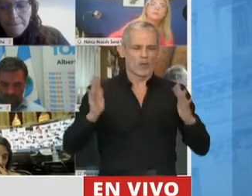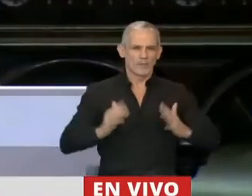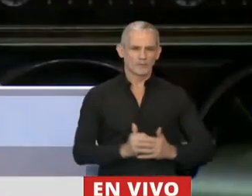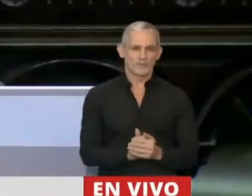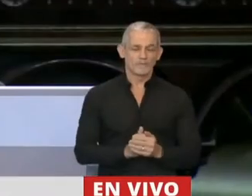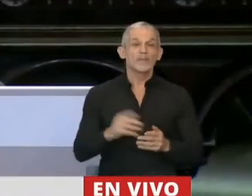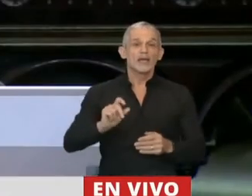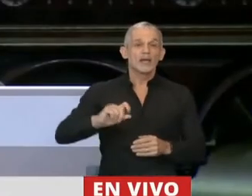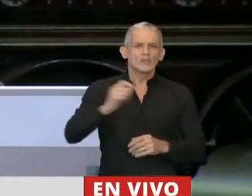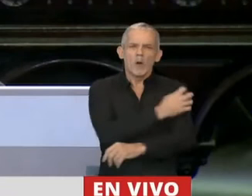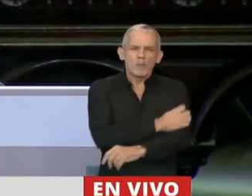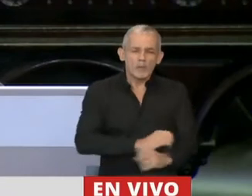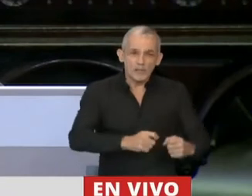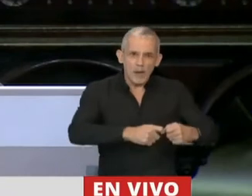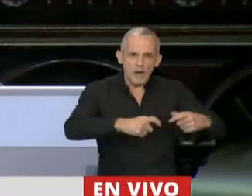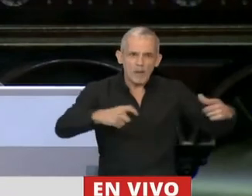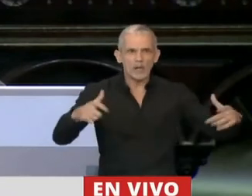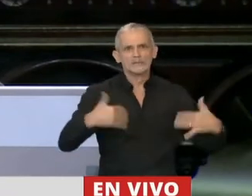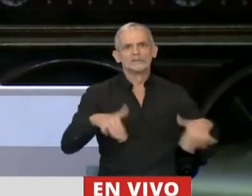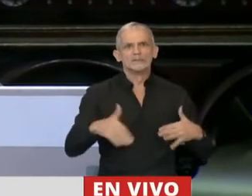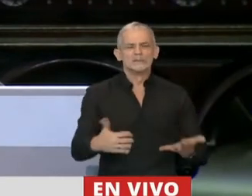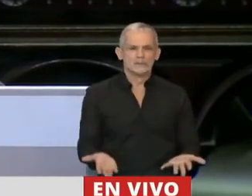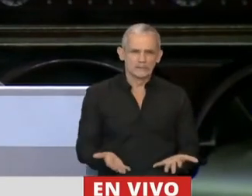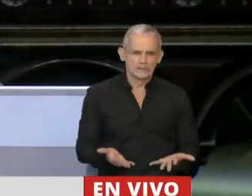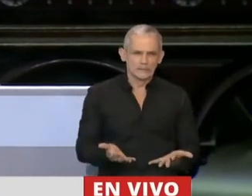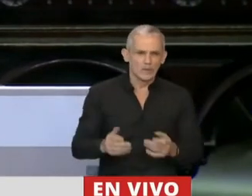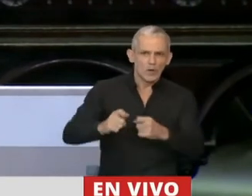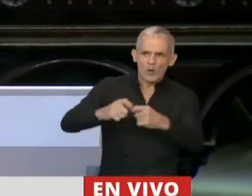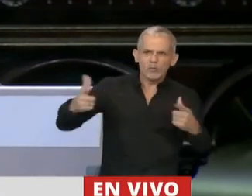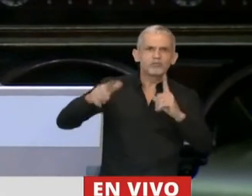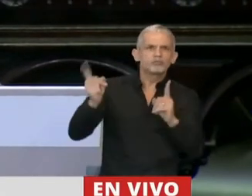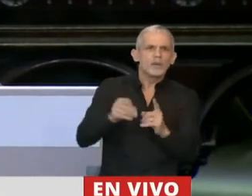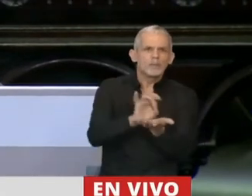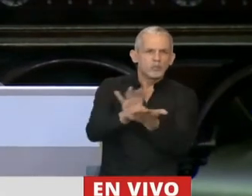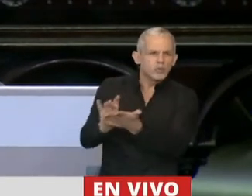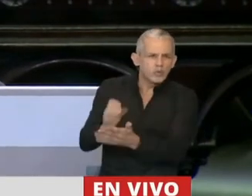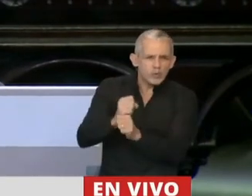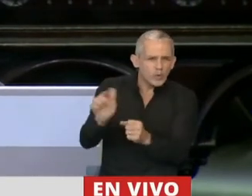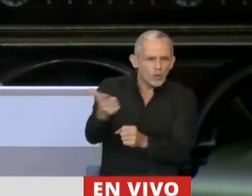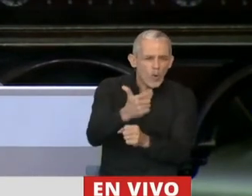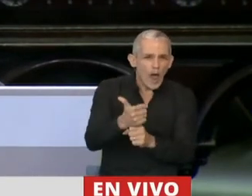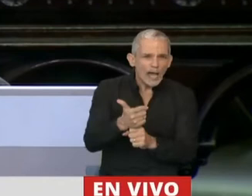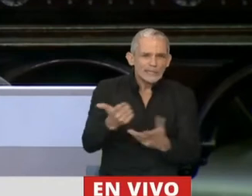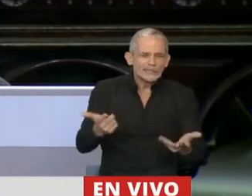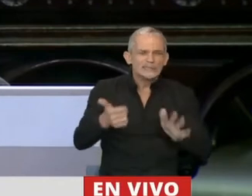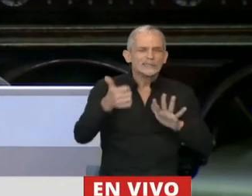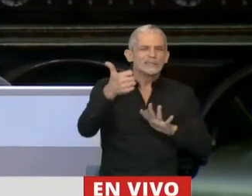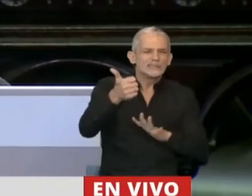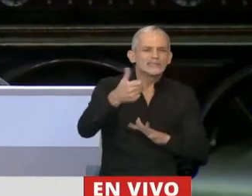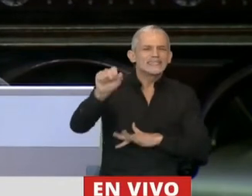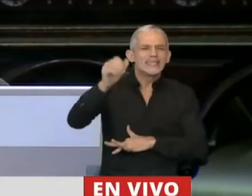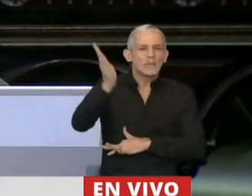el aumento de la pobreza es un dato del día, el aumento del desempleo. 6 de cada 10 niños